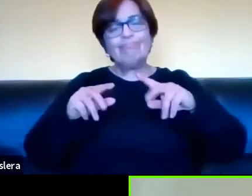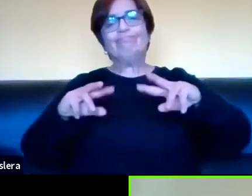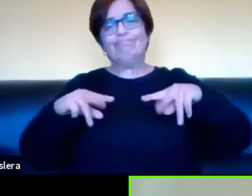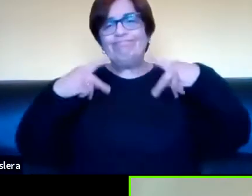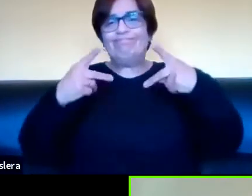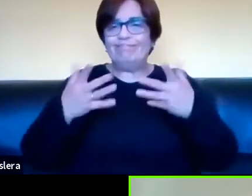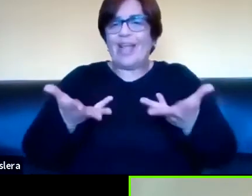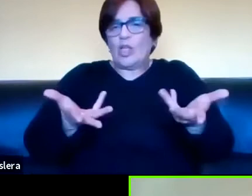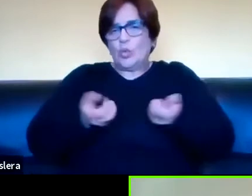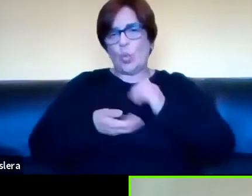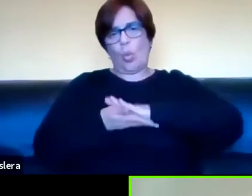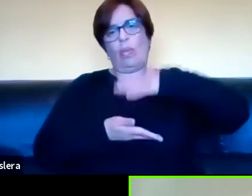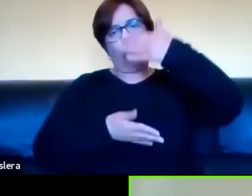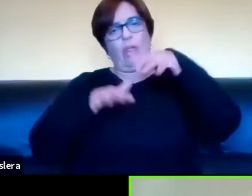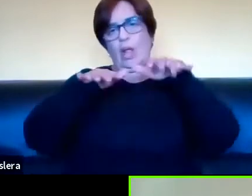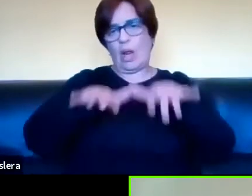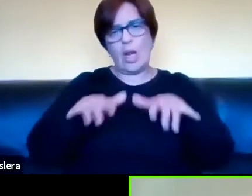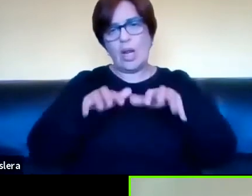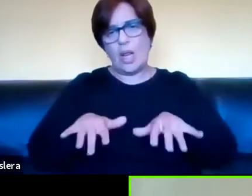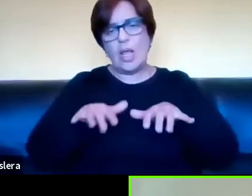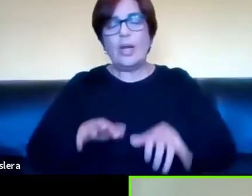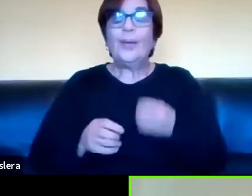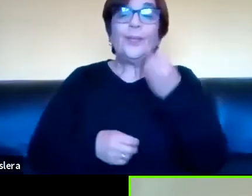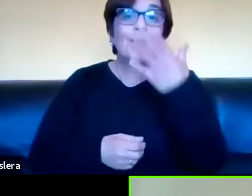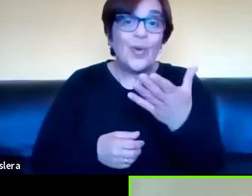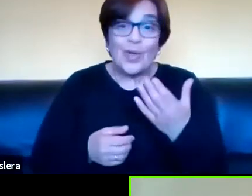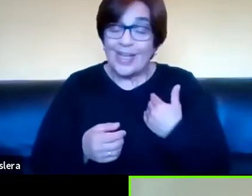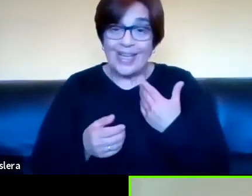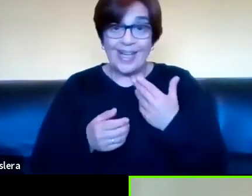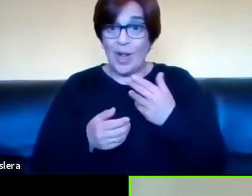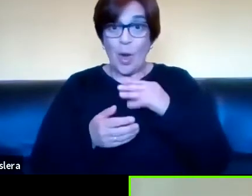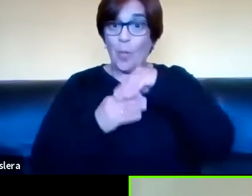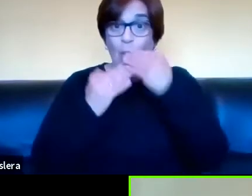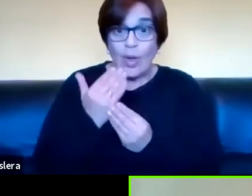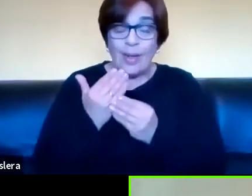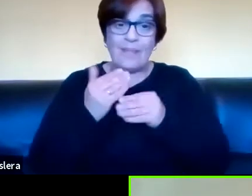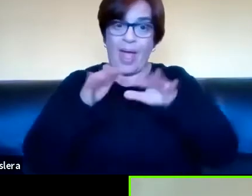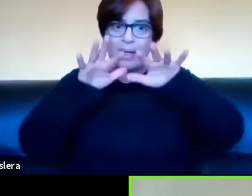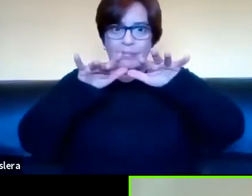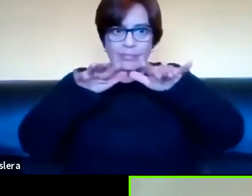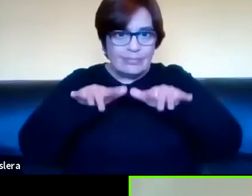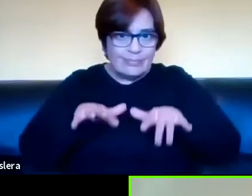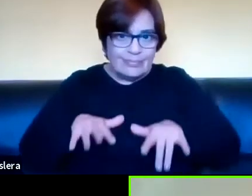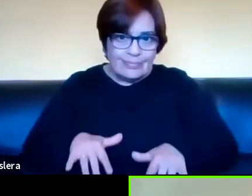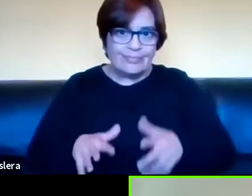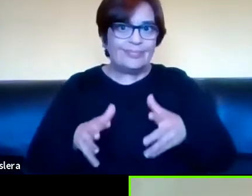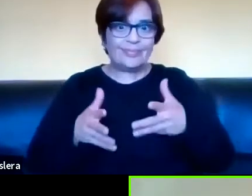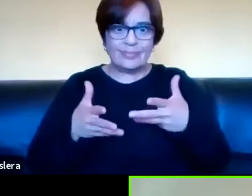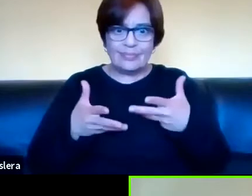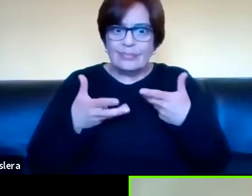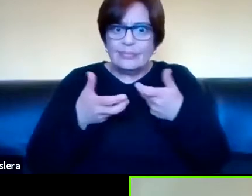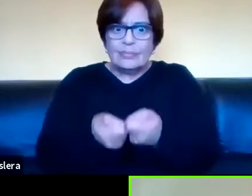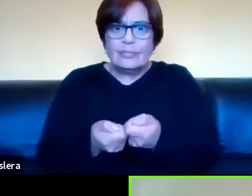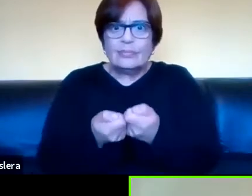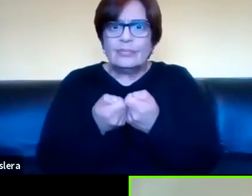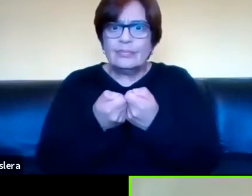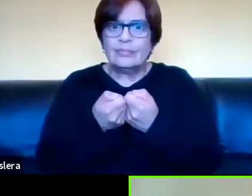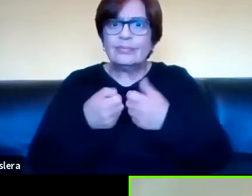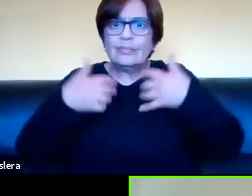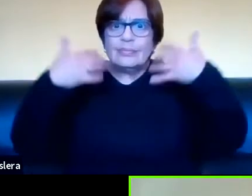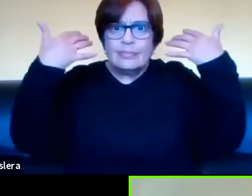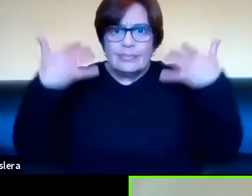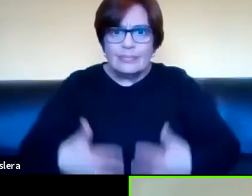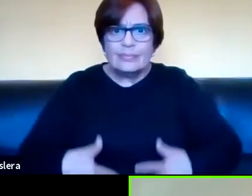computadora, porque la computadora y los programas de texto de las computadoras, lo que hacen es potenciar enormemente estas